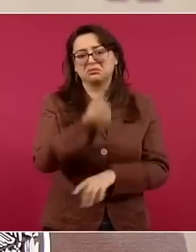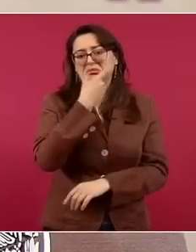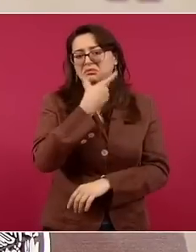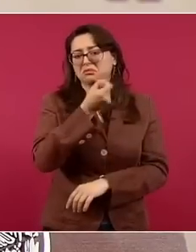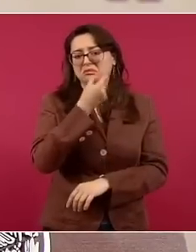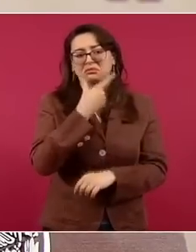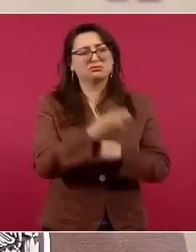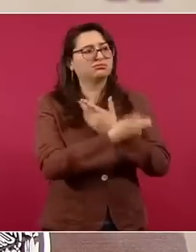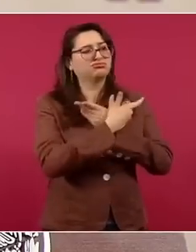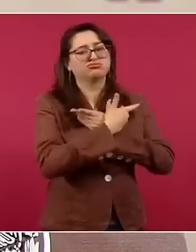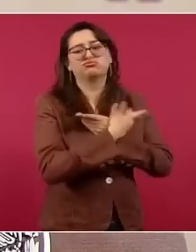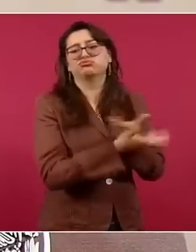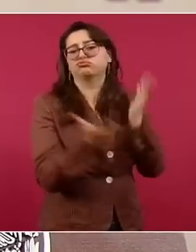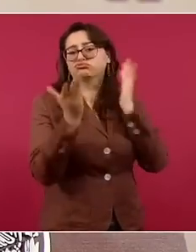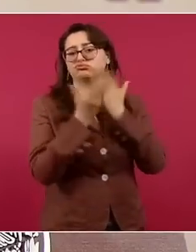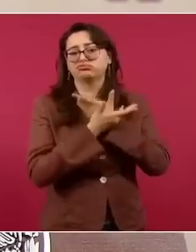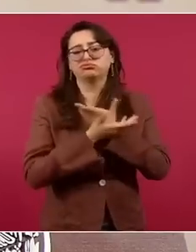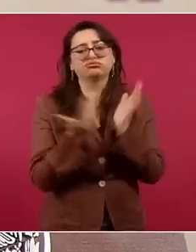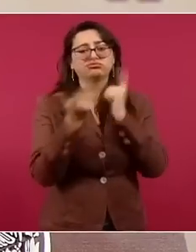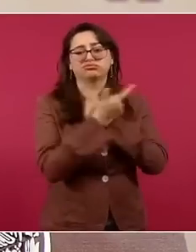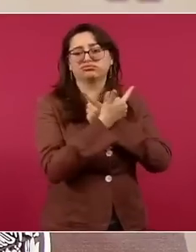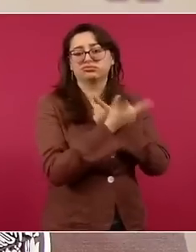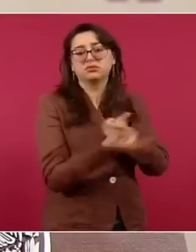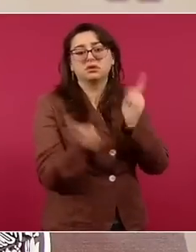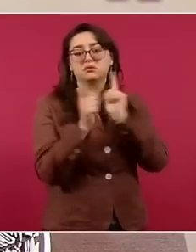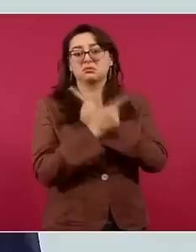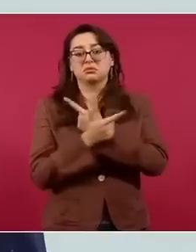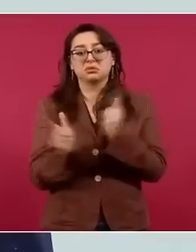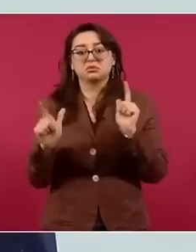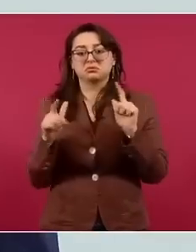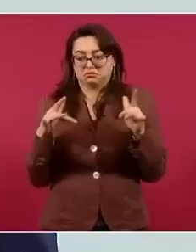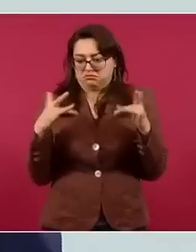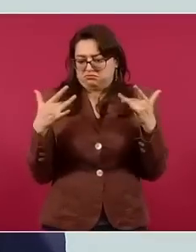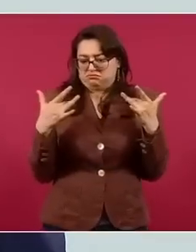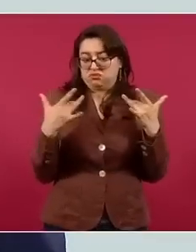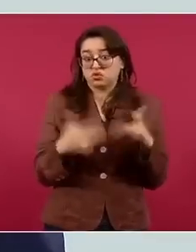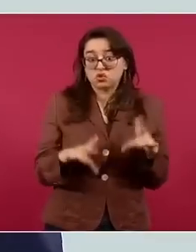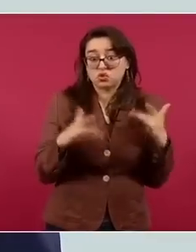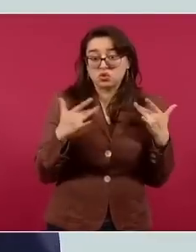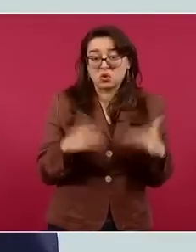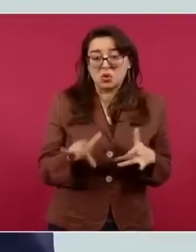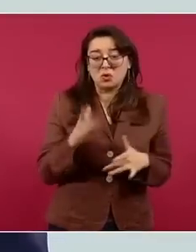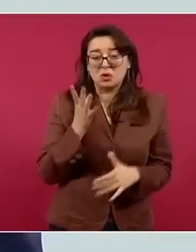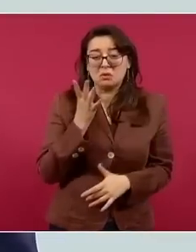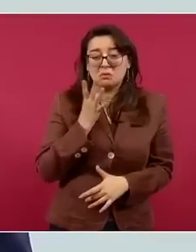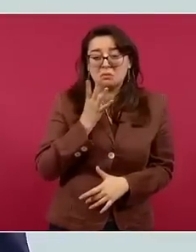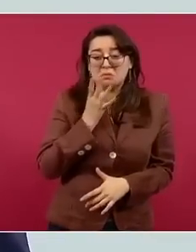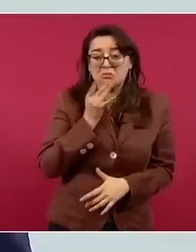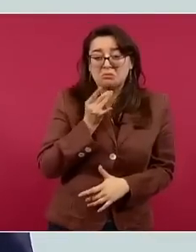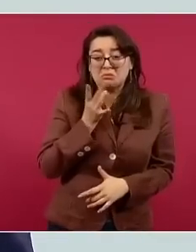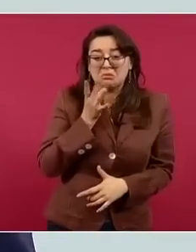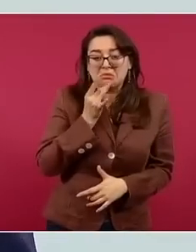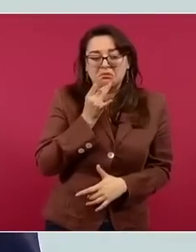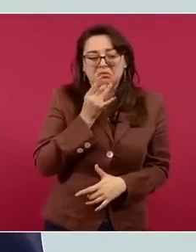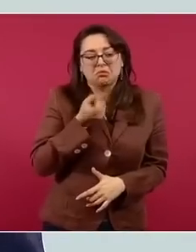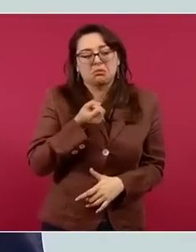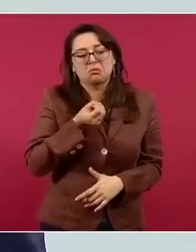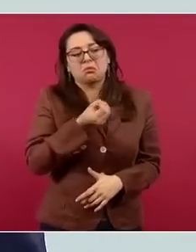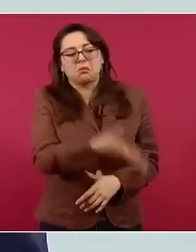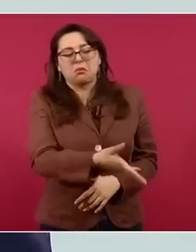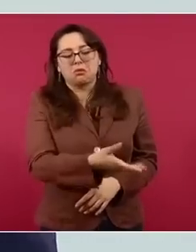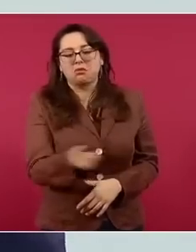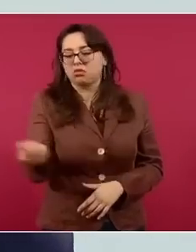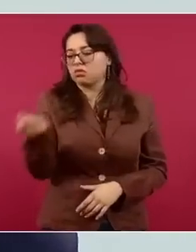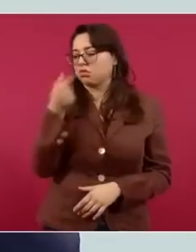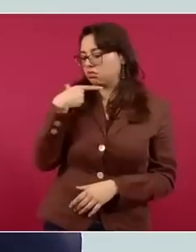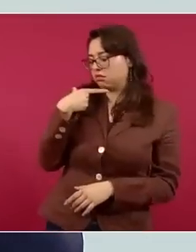opioides en el tratamiento médico del dolor y eso contribuyó a la generación de dependencia